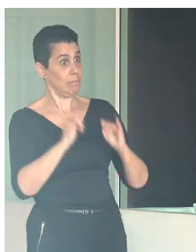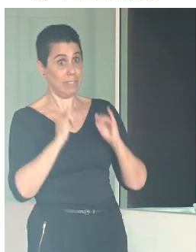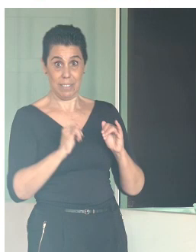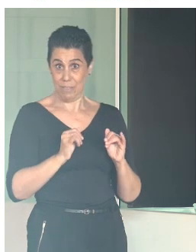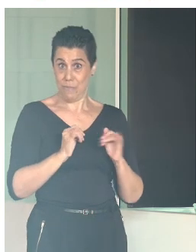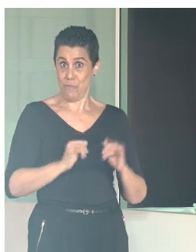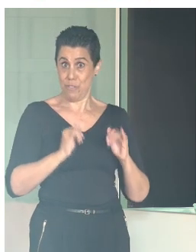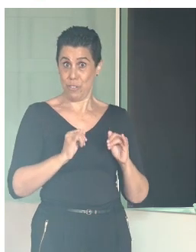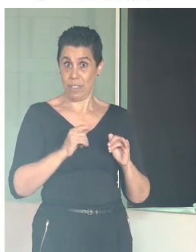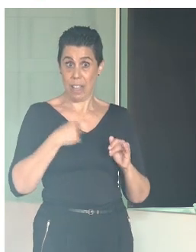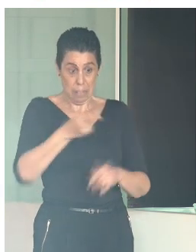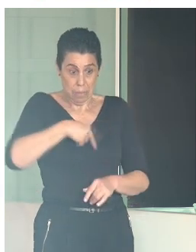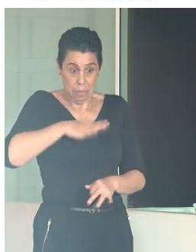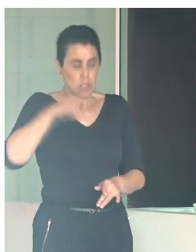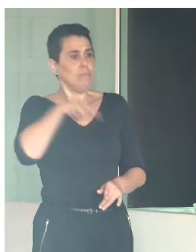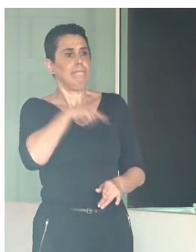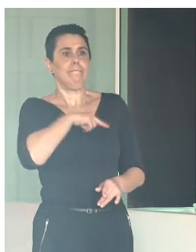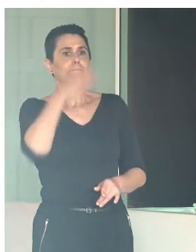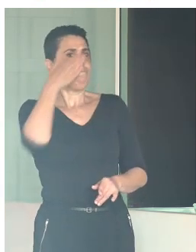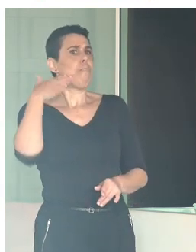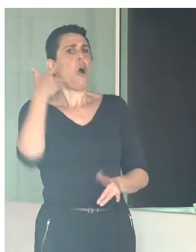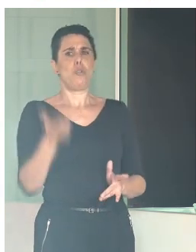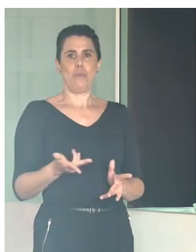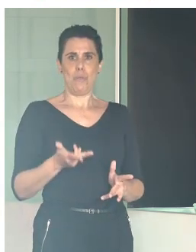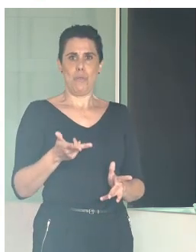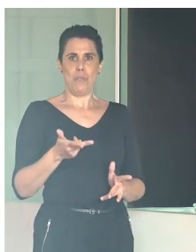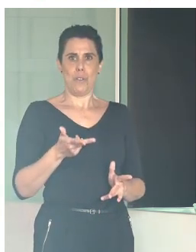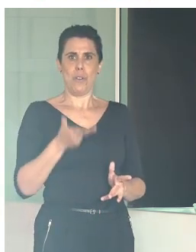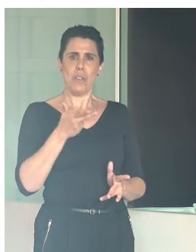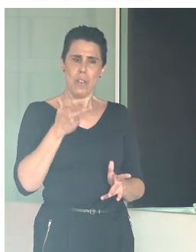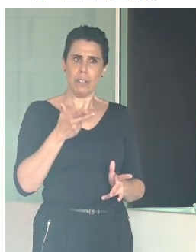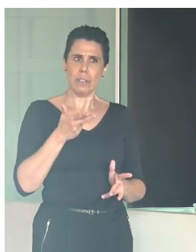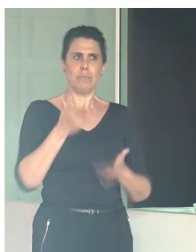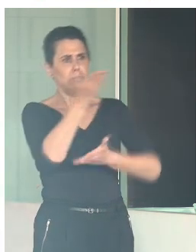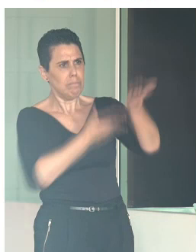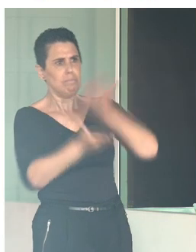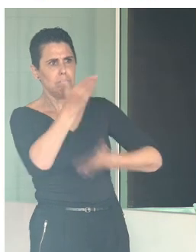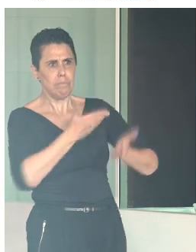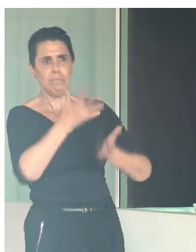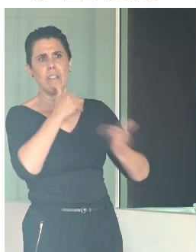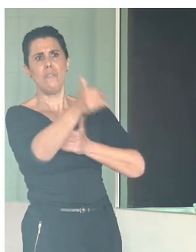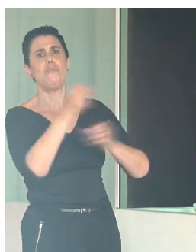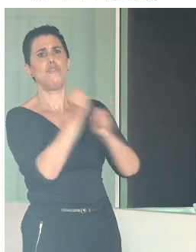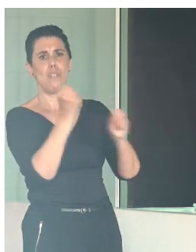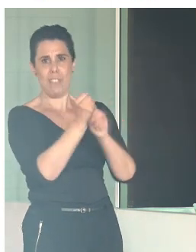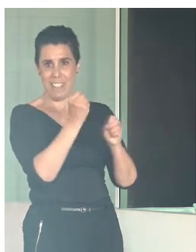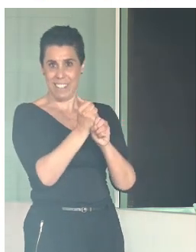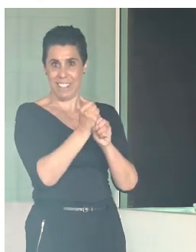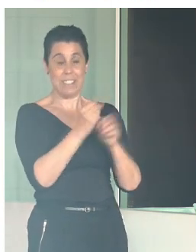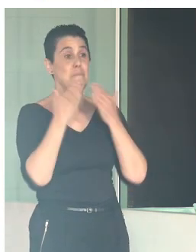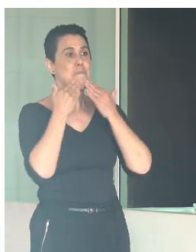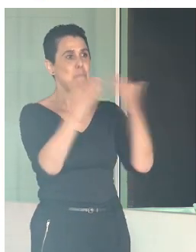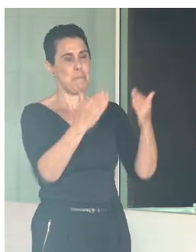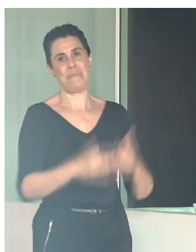oportunidad y un lujo contar con sus conocimientos y su experiencia para poder trabajar por el futuro de Córdoba. Muchas gracias y, ahora sí,